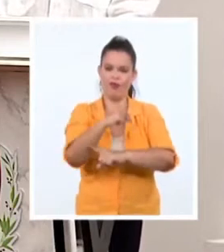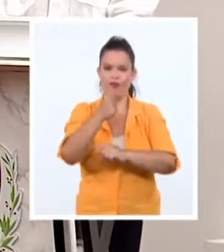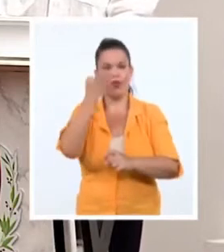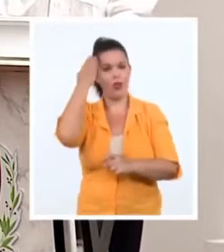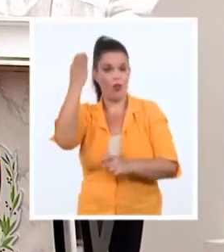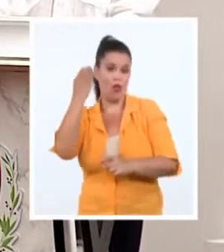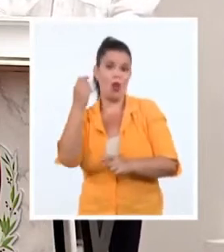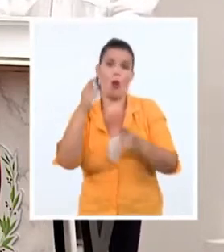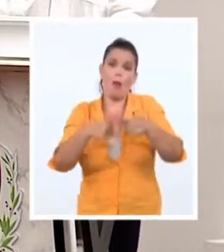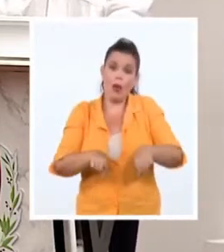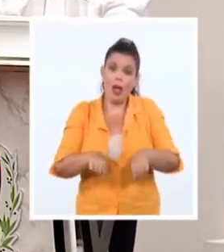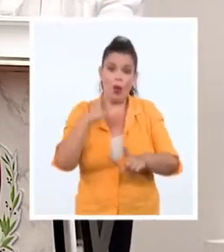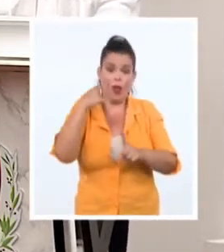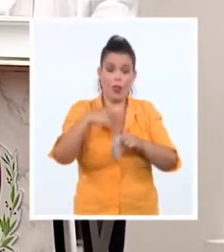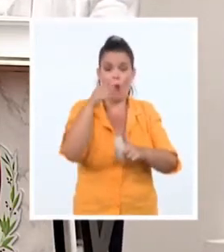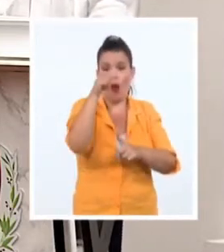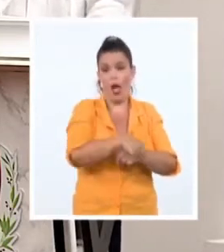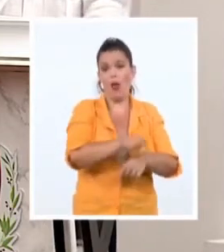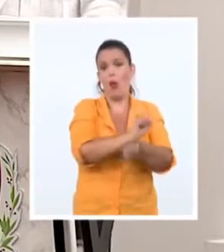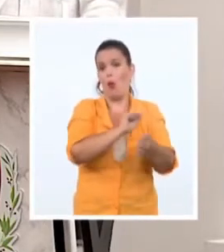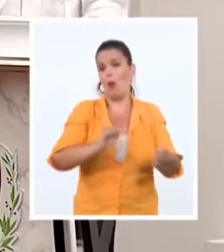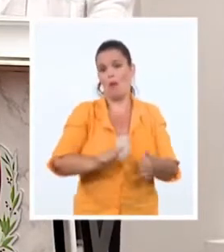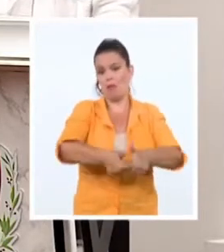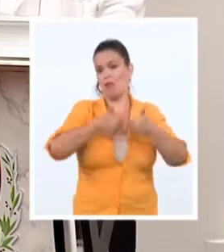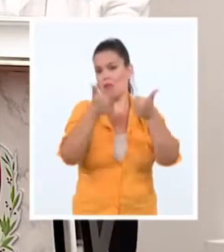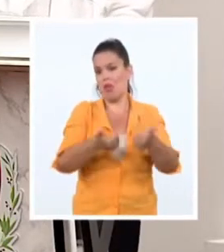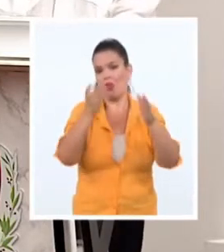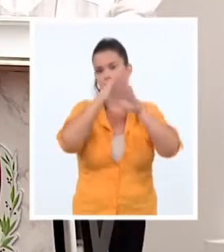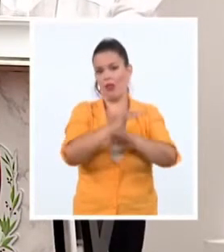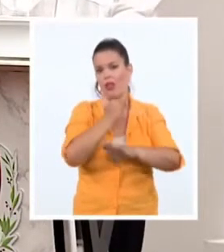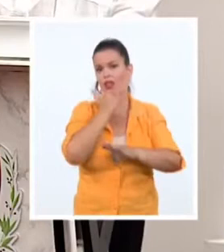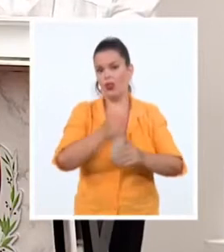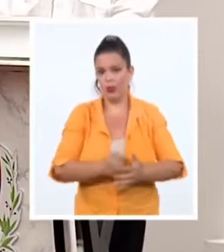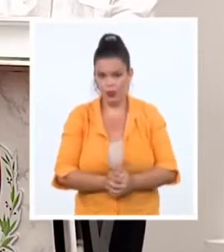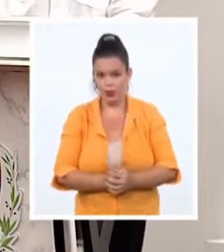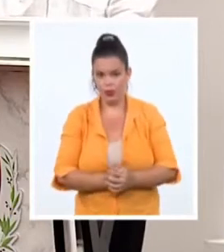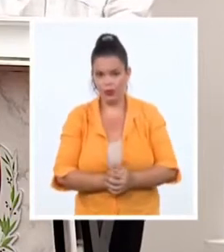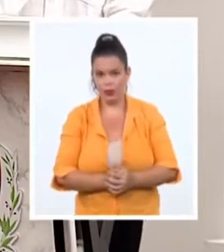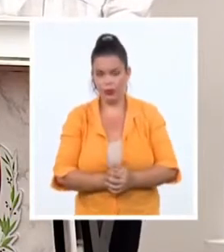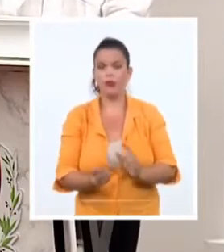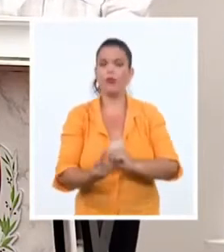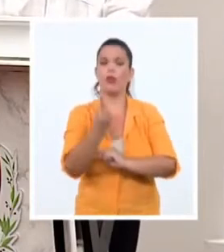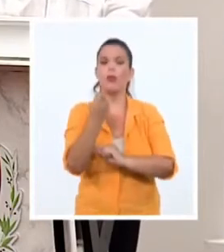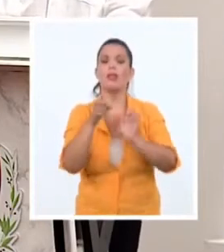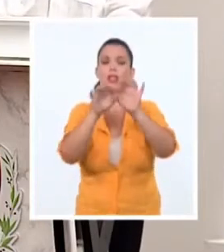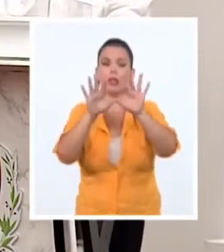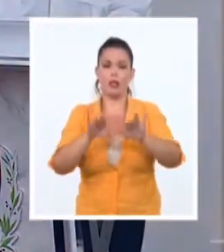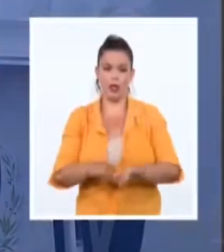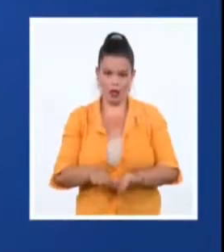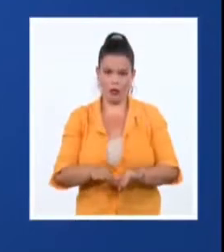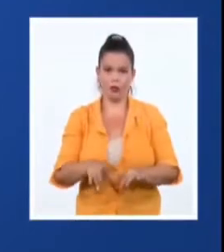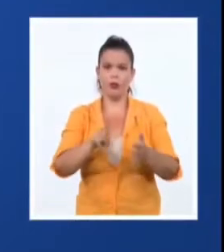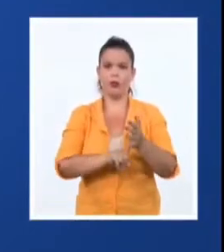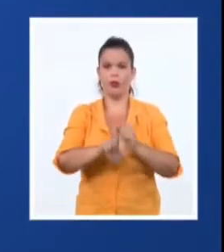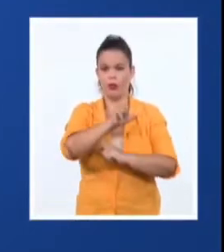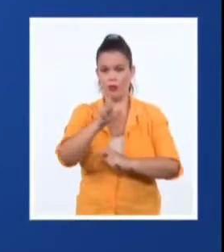impunidad. Con nuestro primer secretario del partido y presidente de la República, proclamamos que